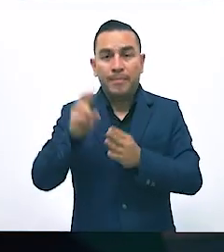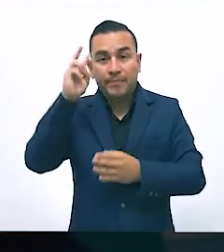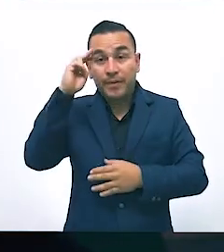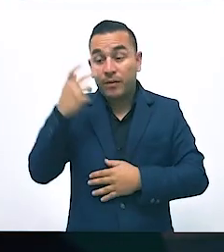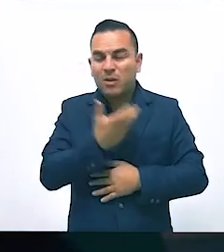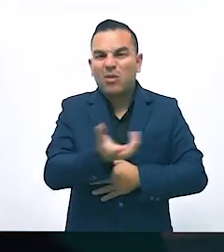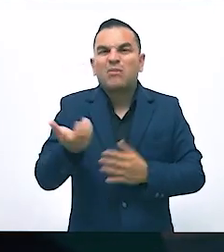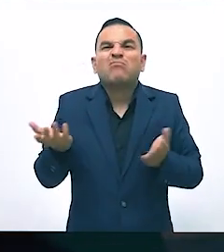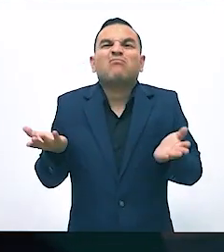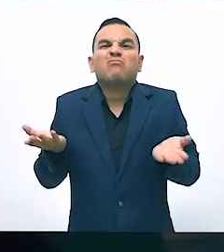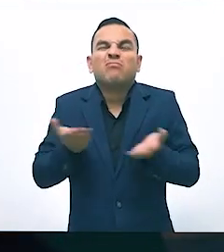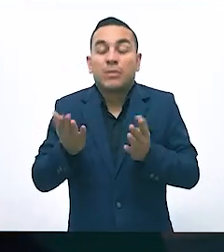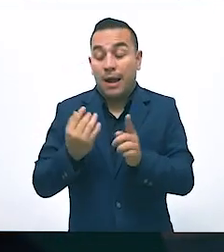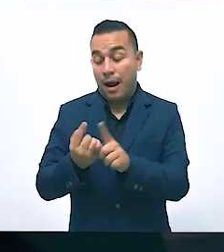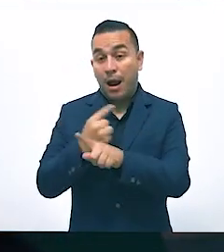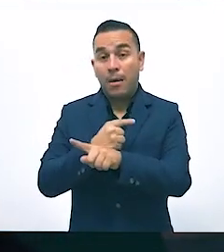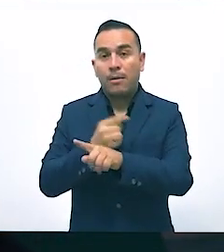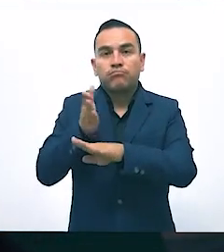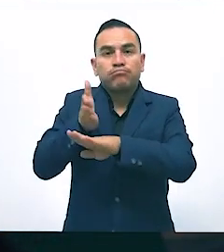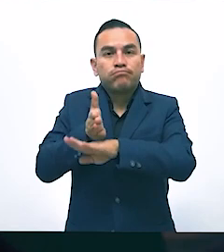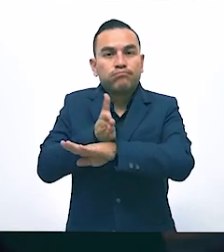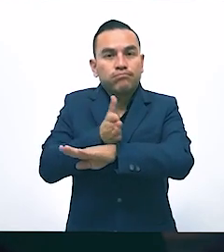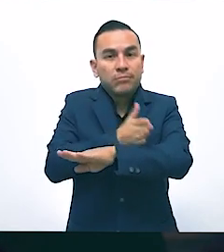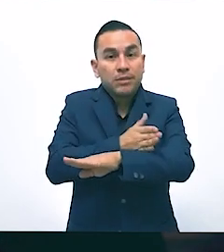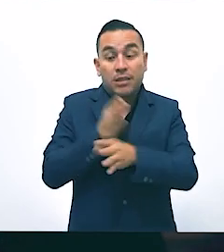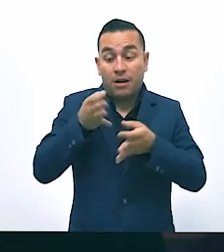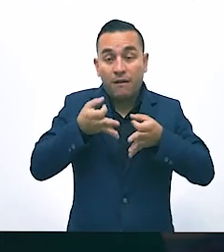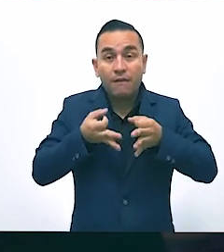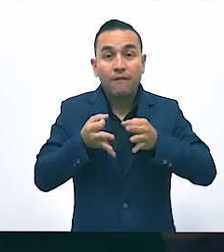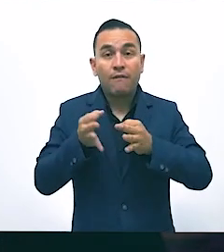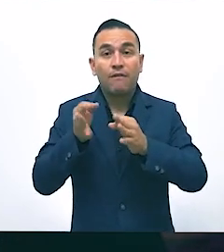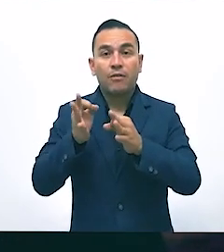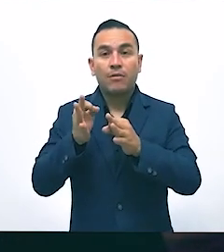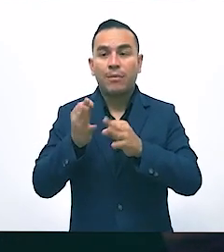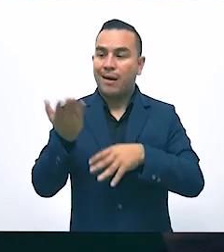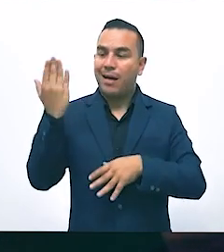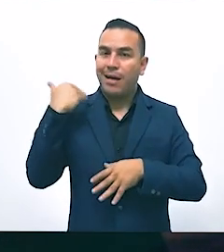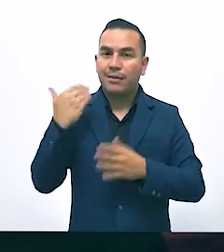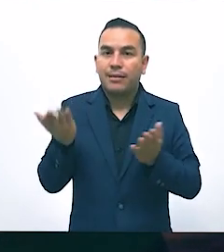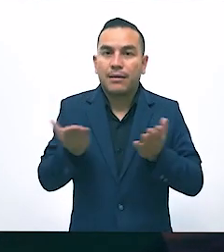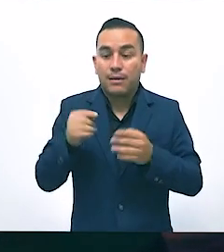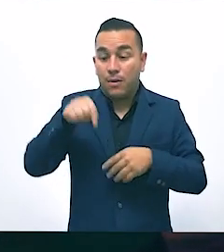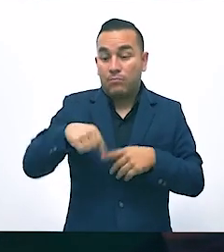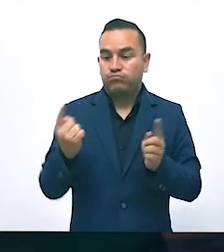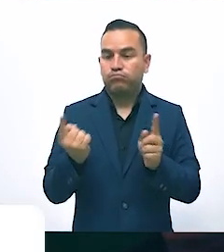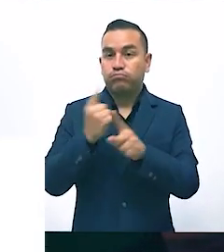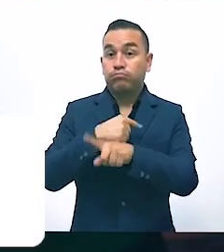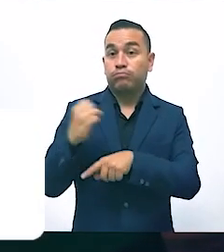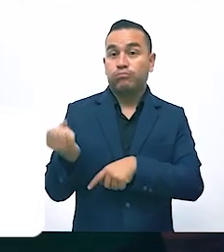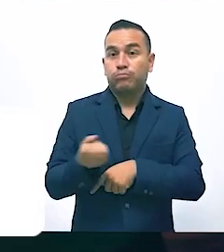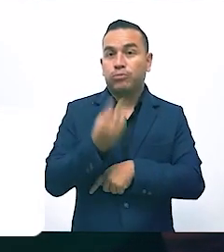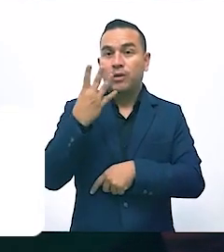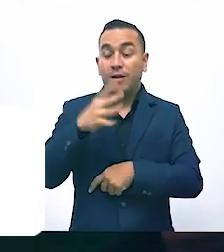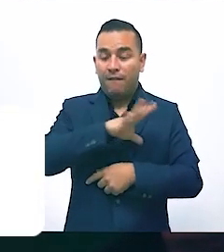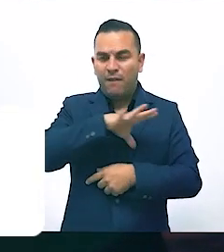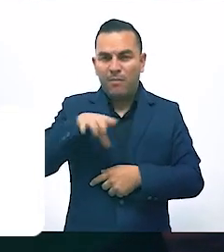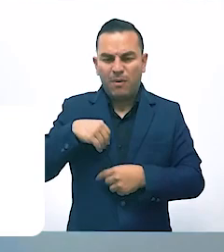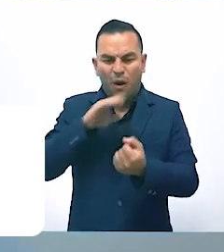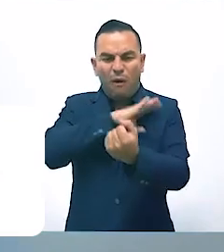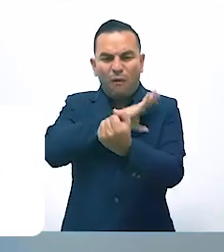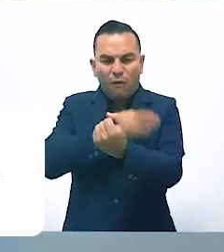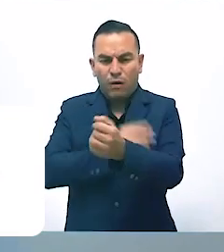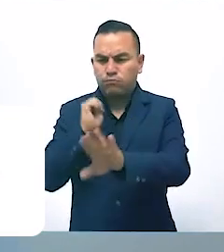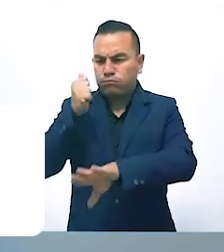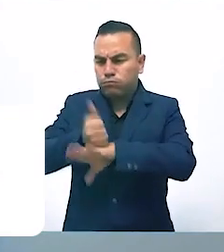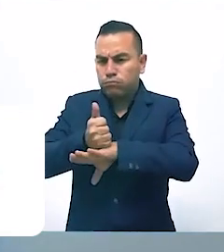de estos componentes contribuyen a cambiar poco a poco la forma en la que hemos venido haciendo las cosas. Si queremos formar familias fuertes